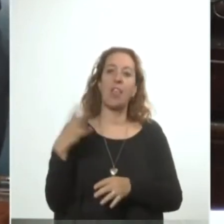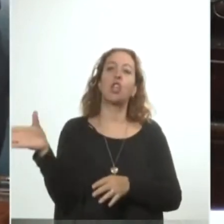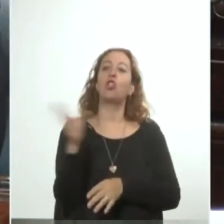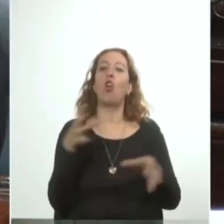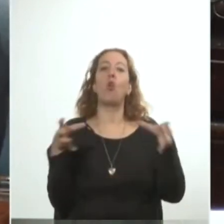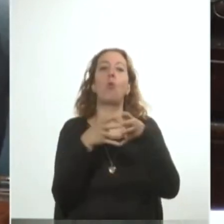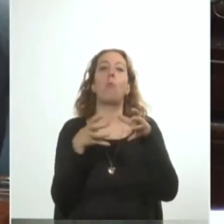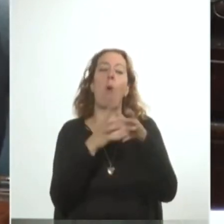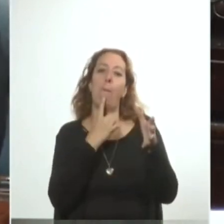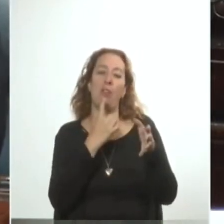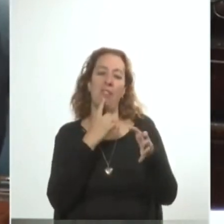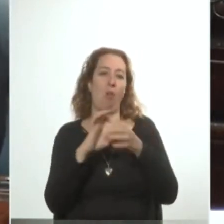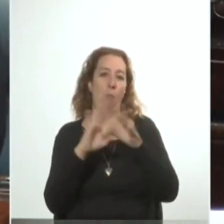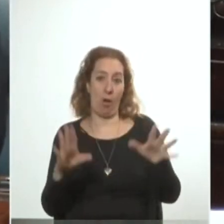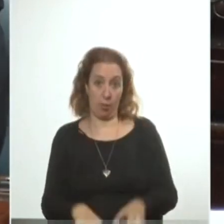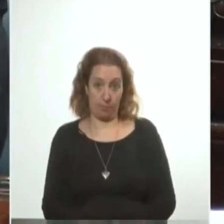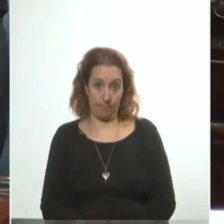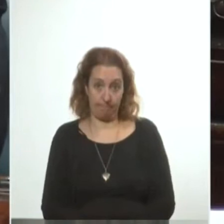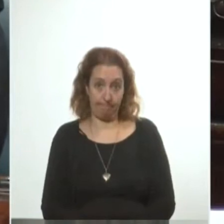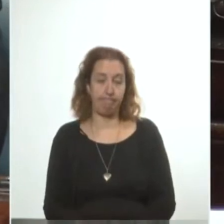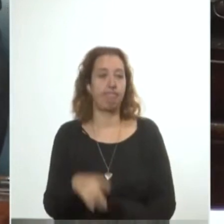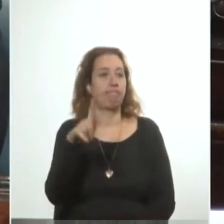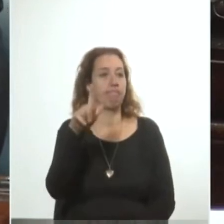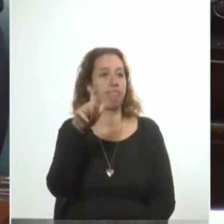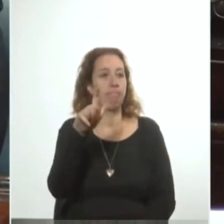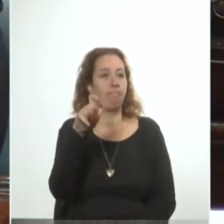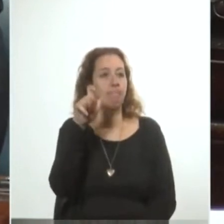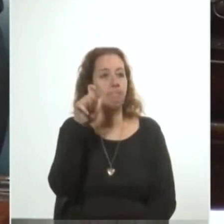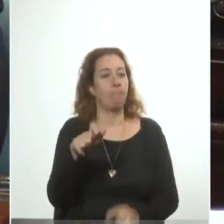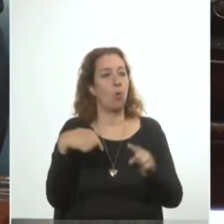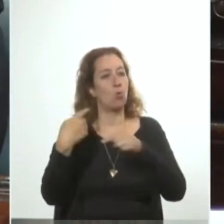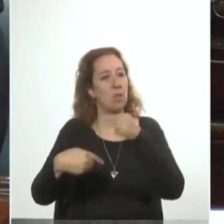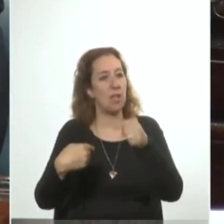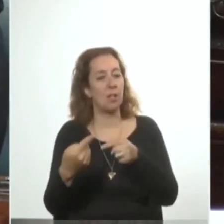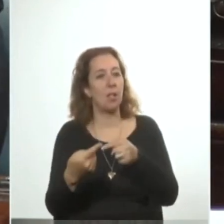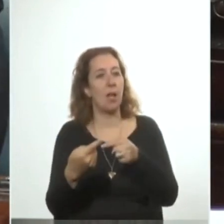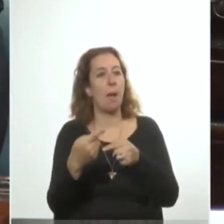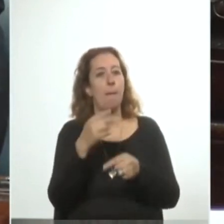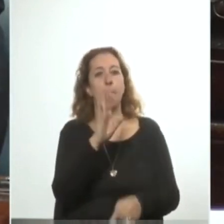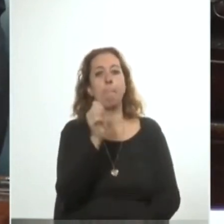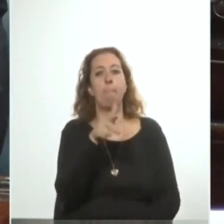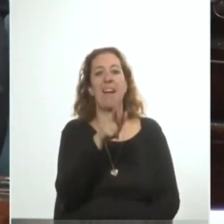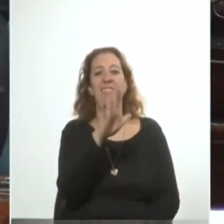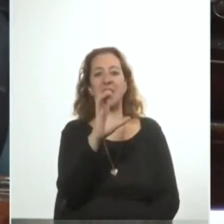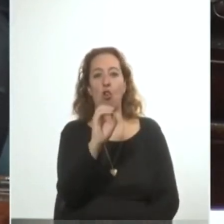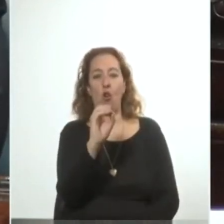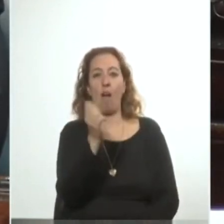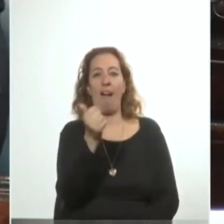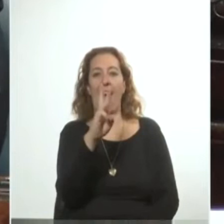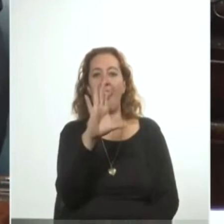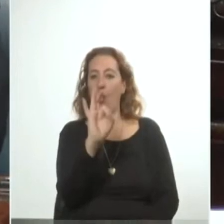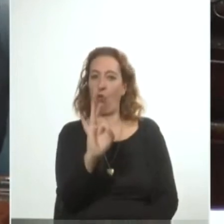democrático. Era evidente que siendo el sucedáneo de Pacheco Areco, que no logró la reelección,